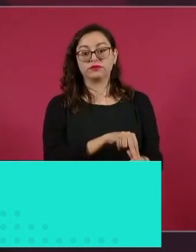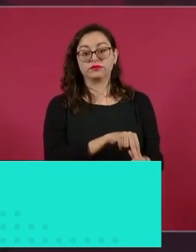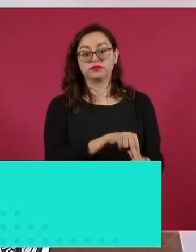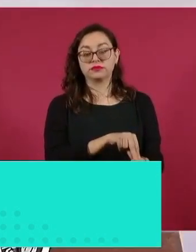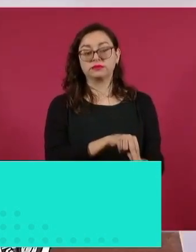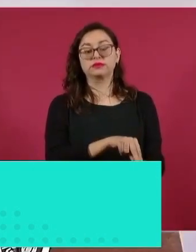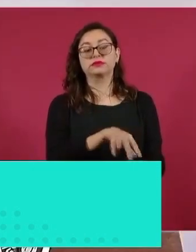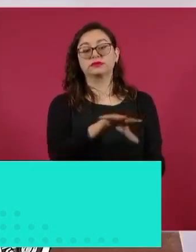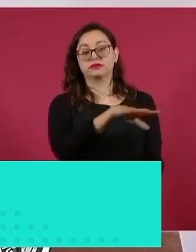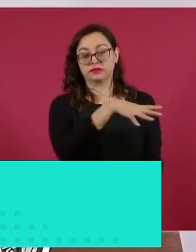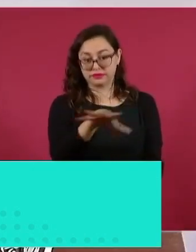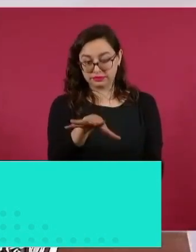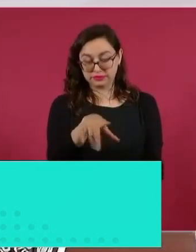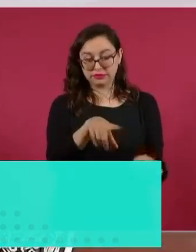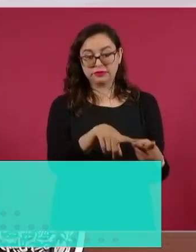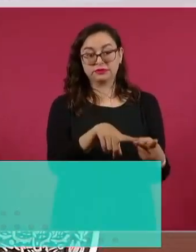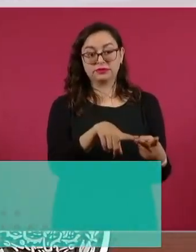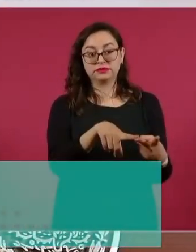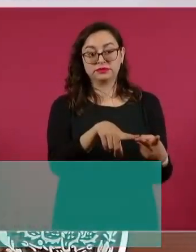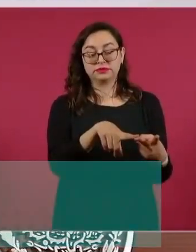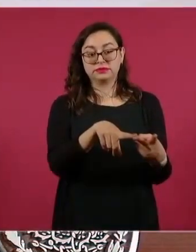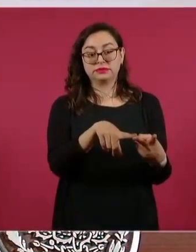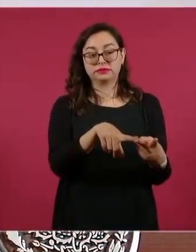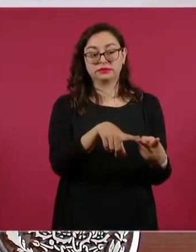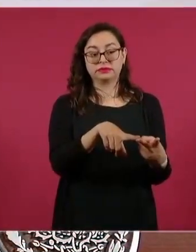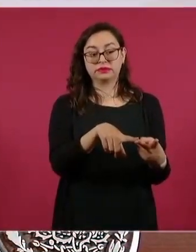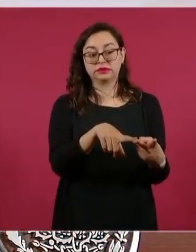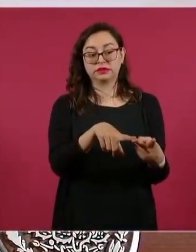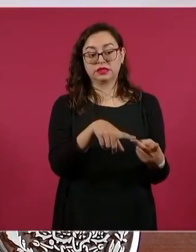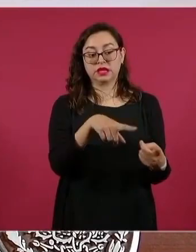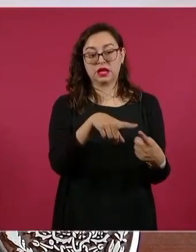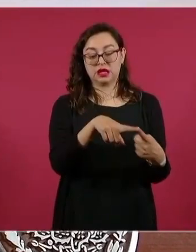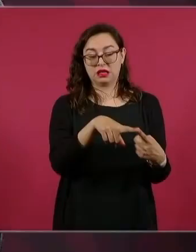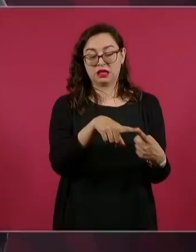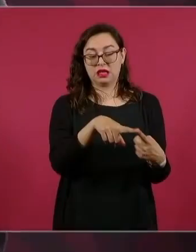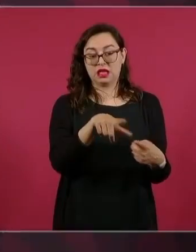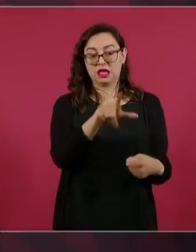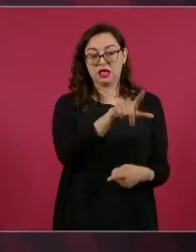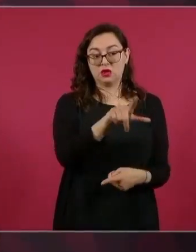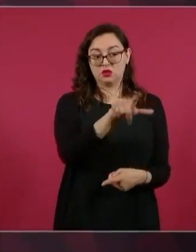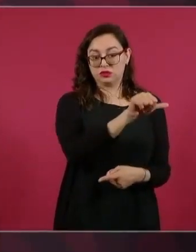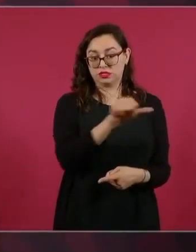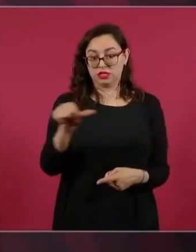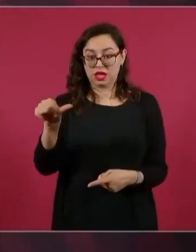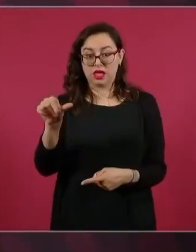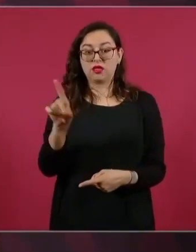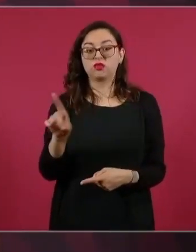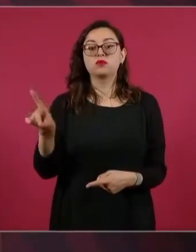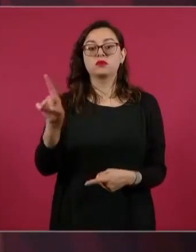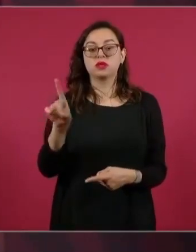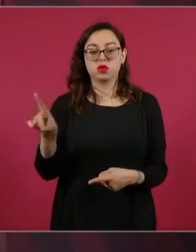generales de lunes a domingo,